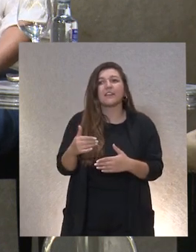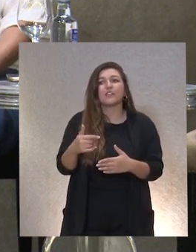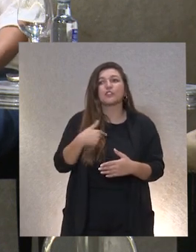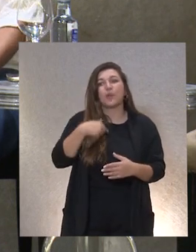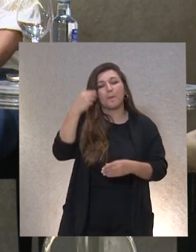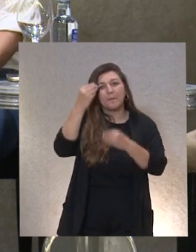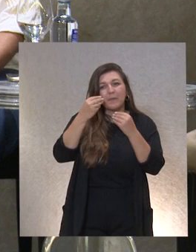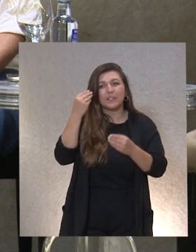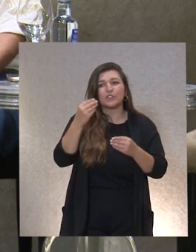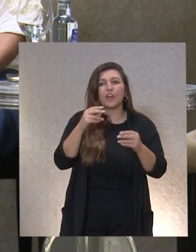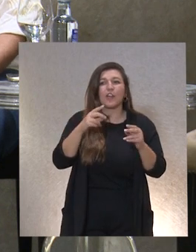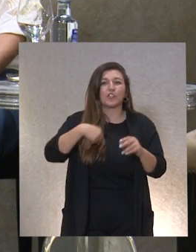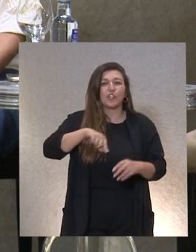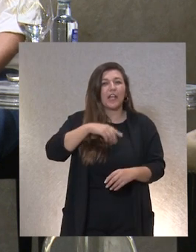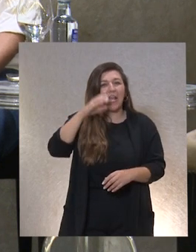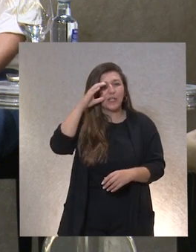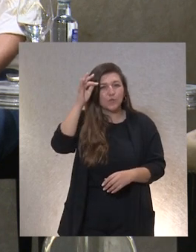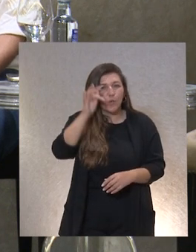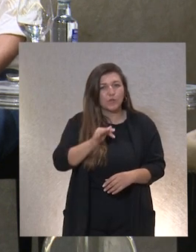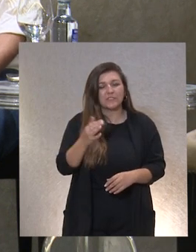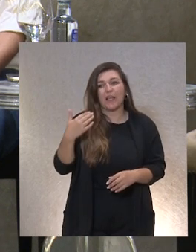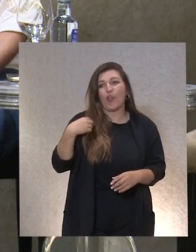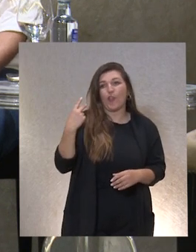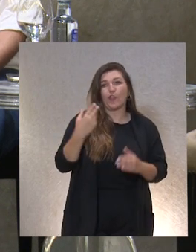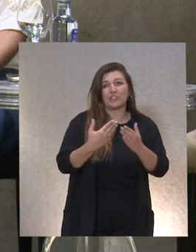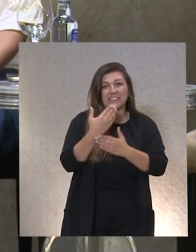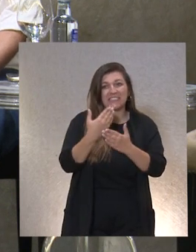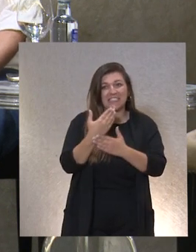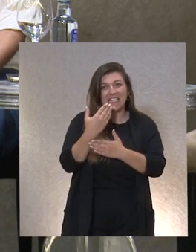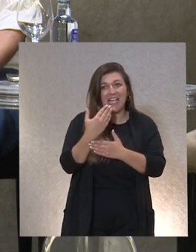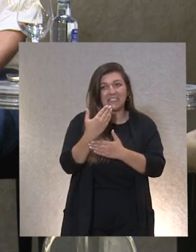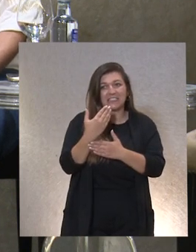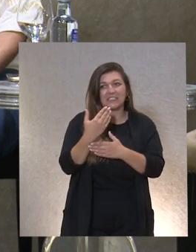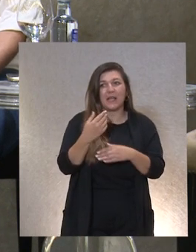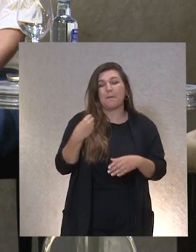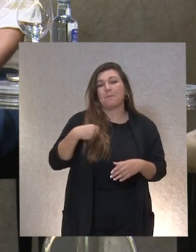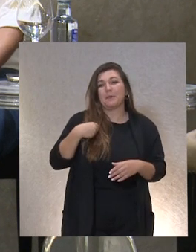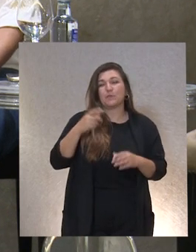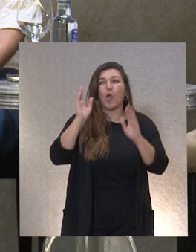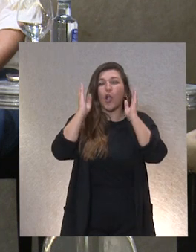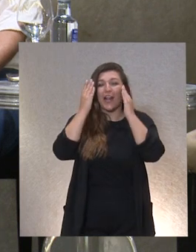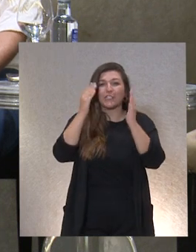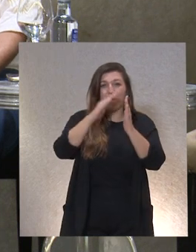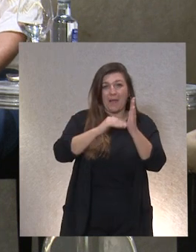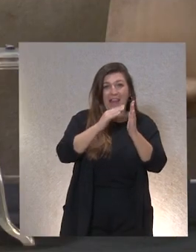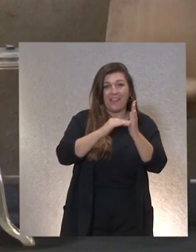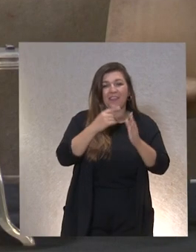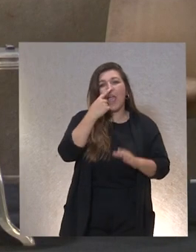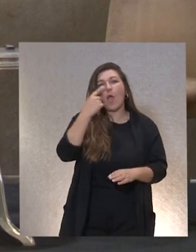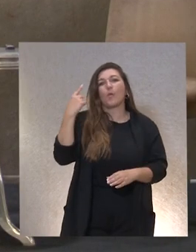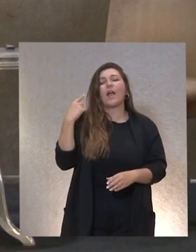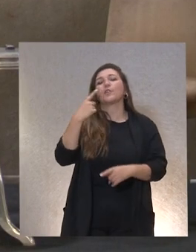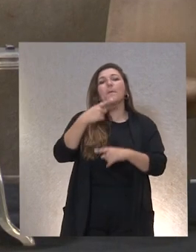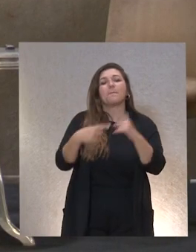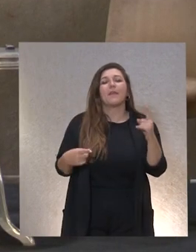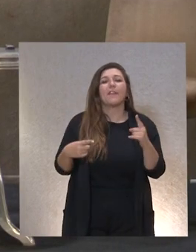que lo que hemos escuchado durante estos dos días refleja lo que hablamos en Valencia hace un año y medio hablábamos y